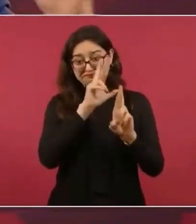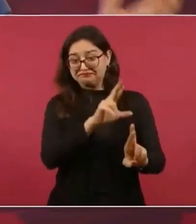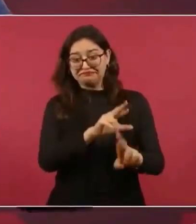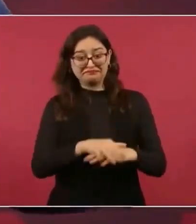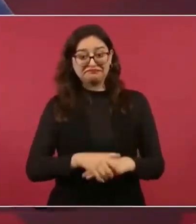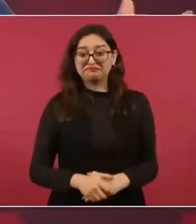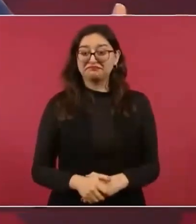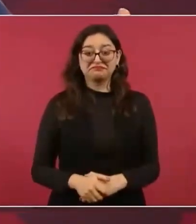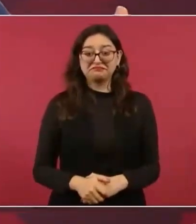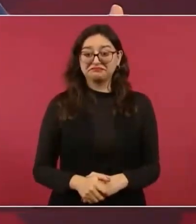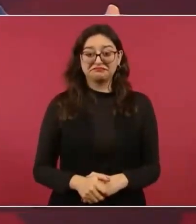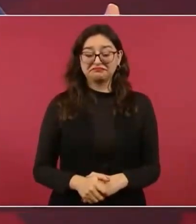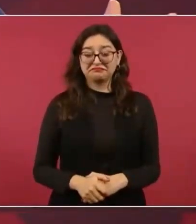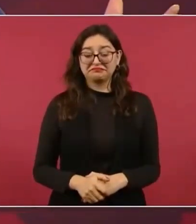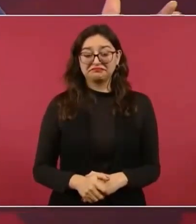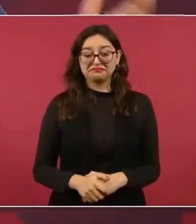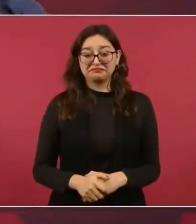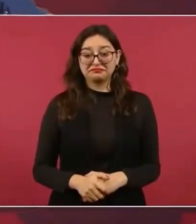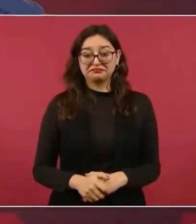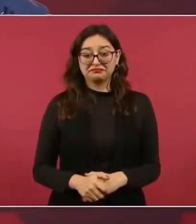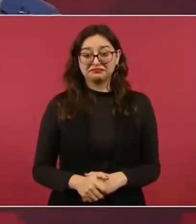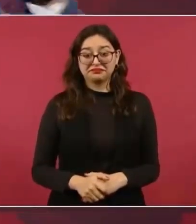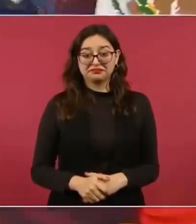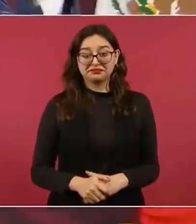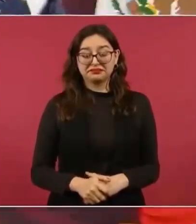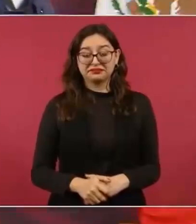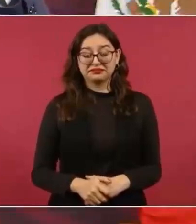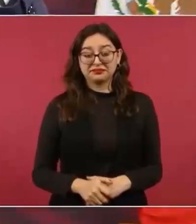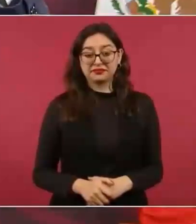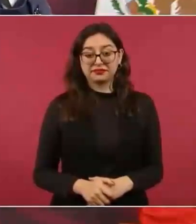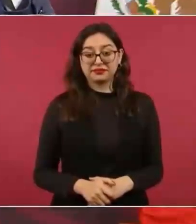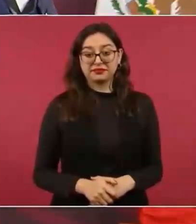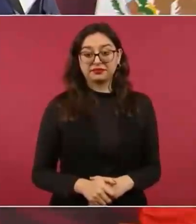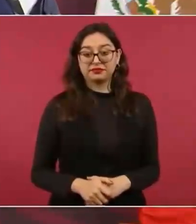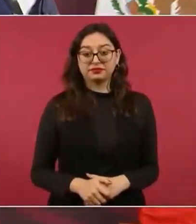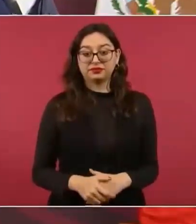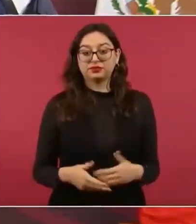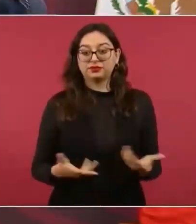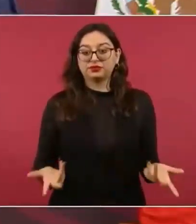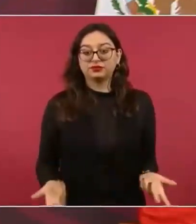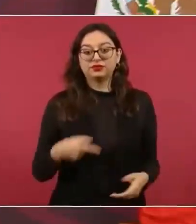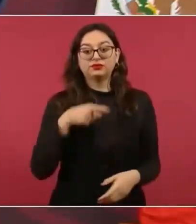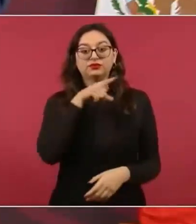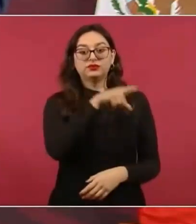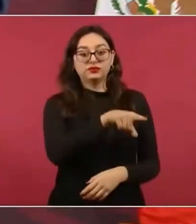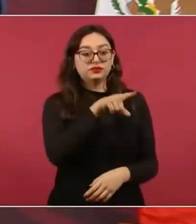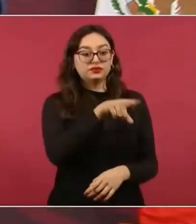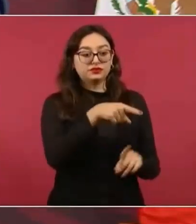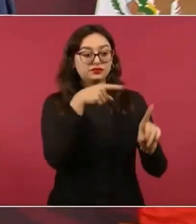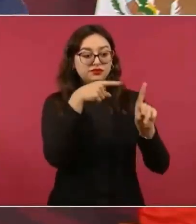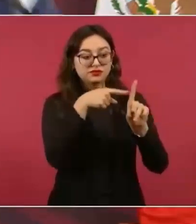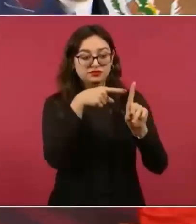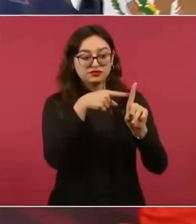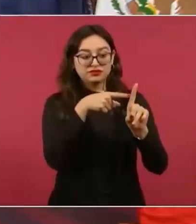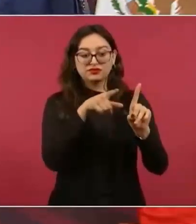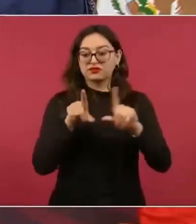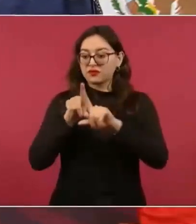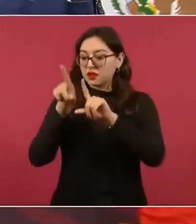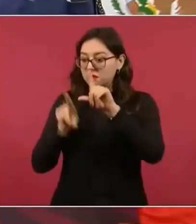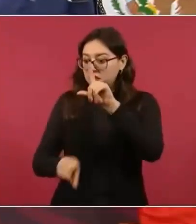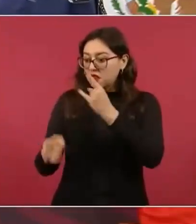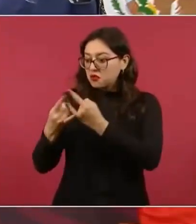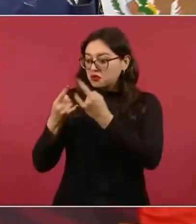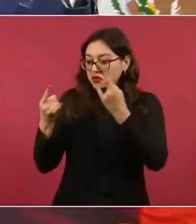no, conoce la historia del país, este,